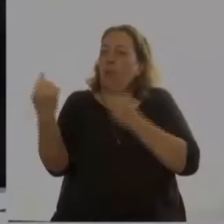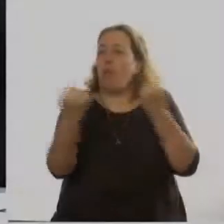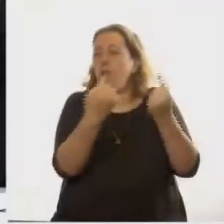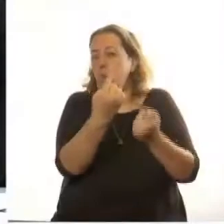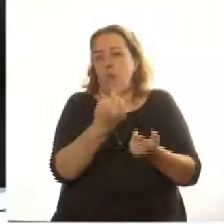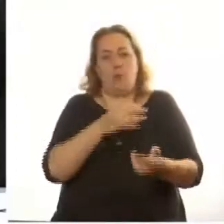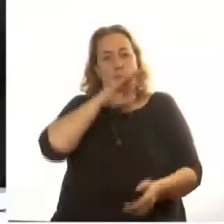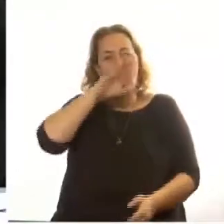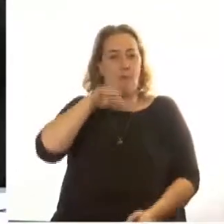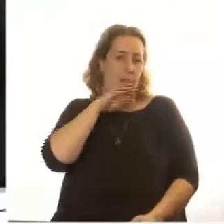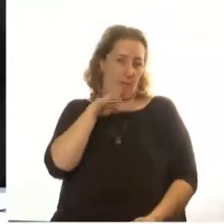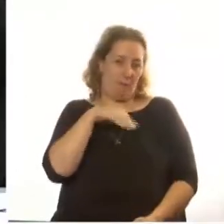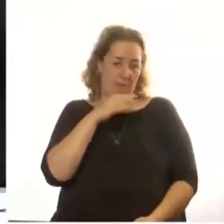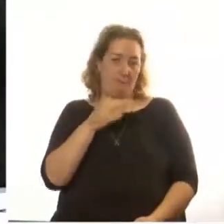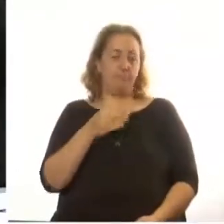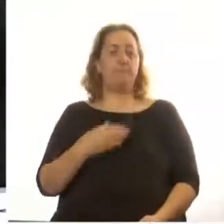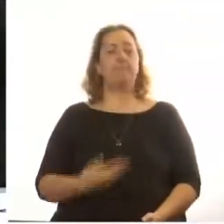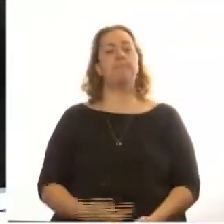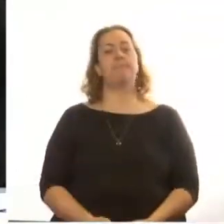Tiene la palabra, señor Senador.